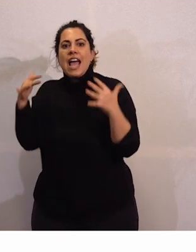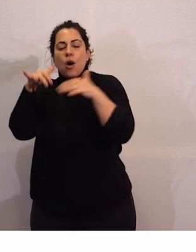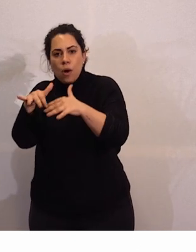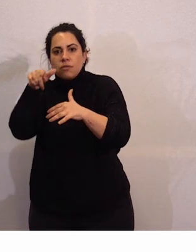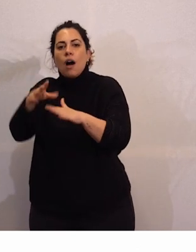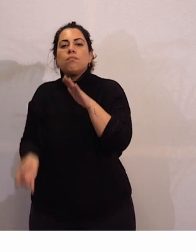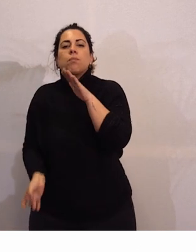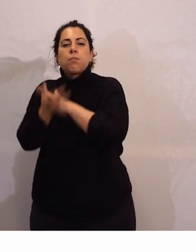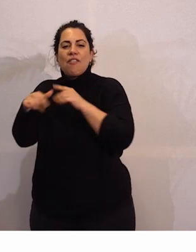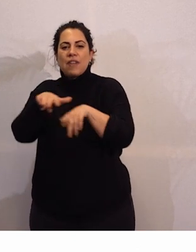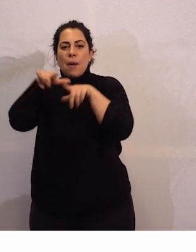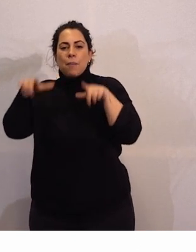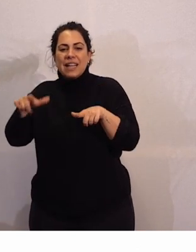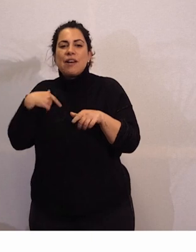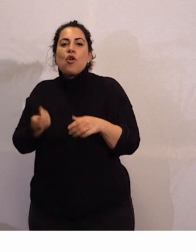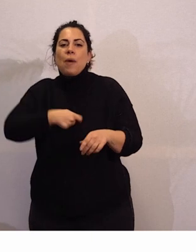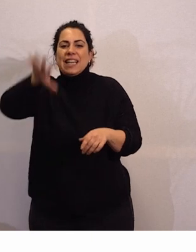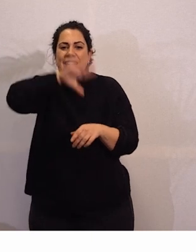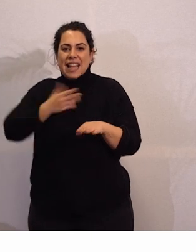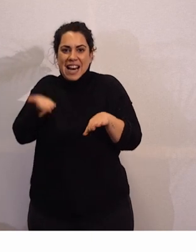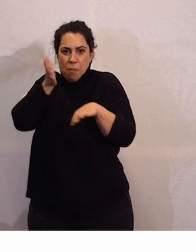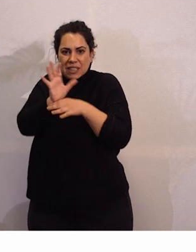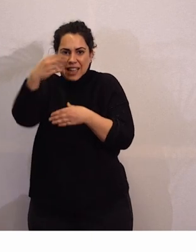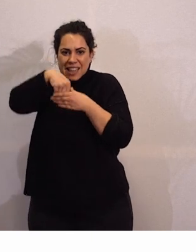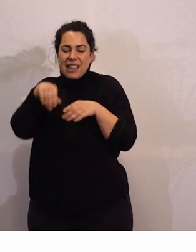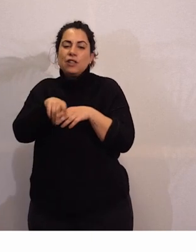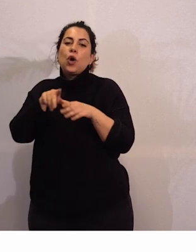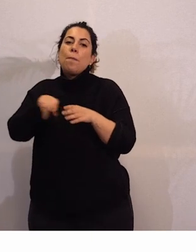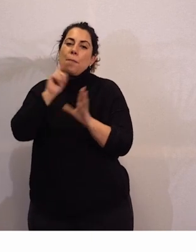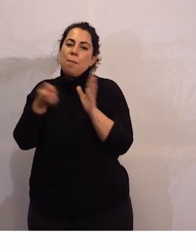creó la Plataforma Estatal de Representantes de Plena Inclusión.